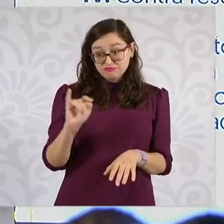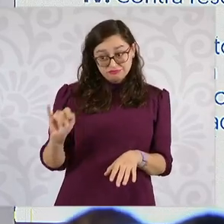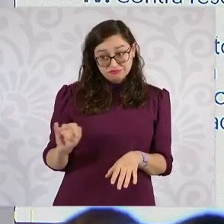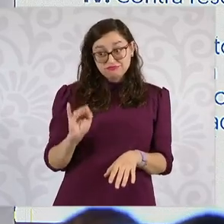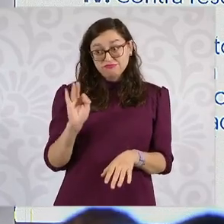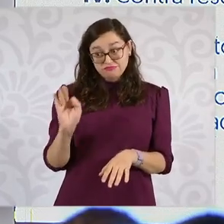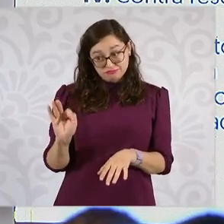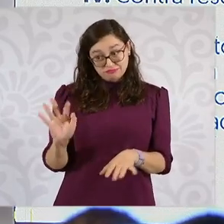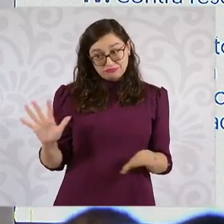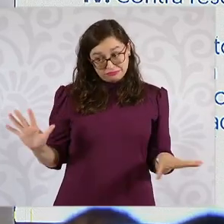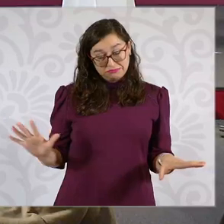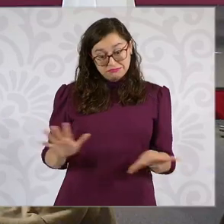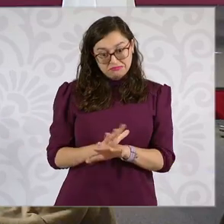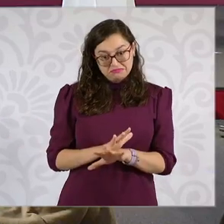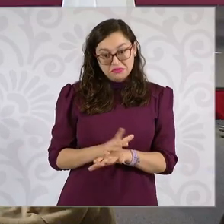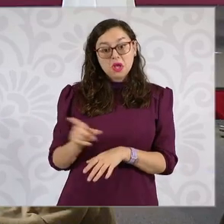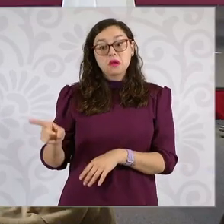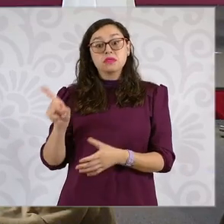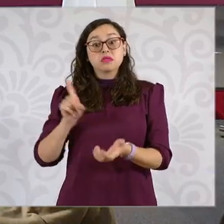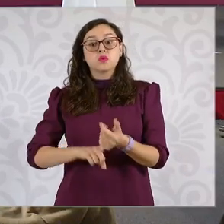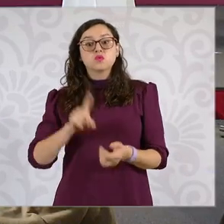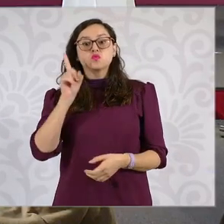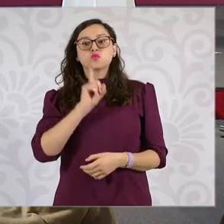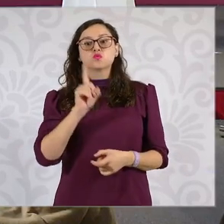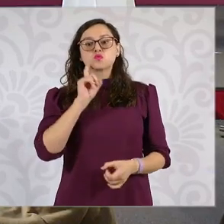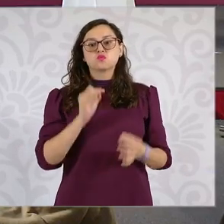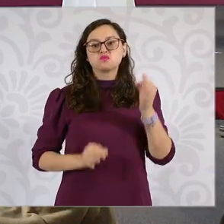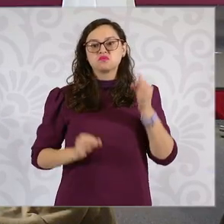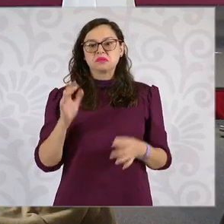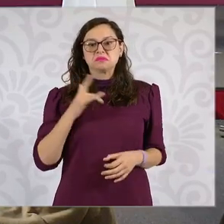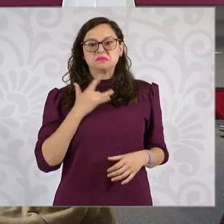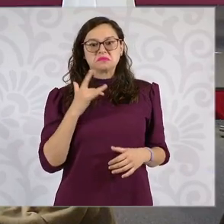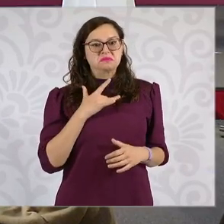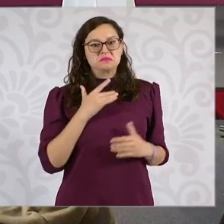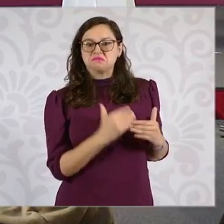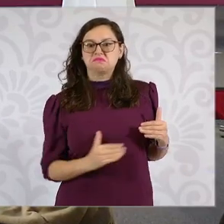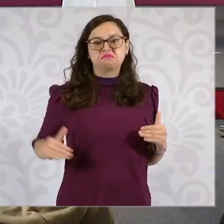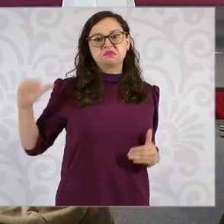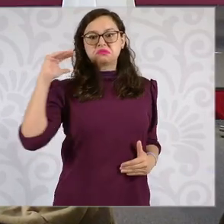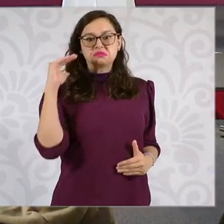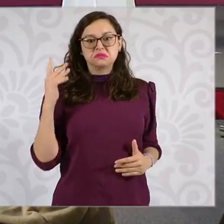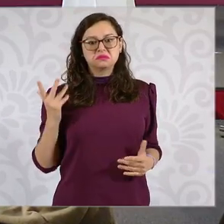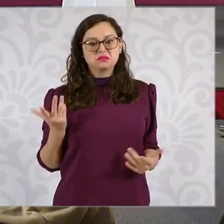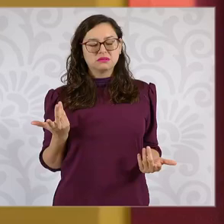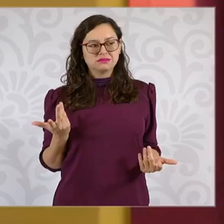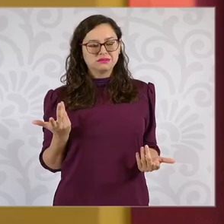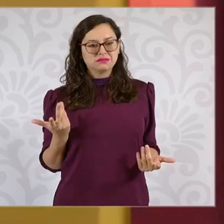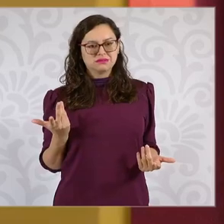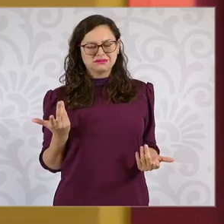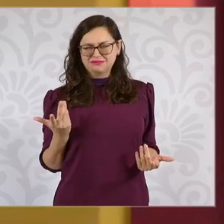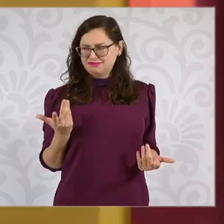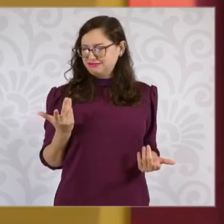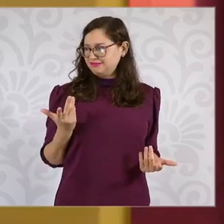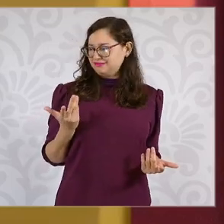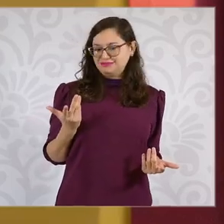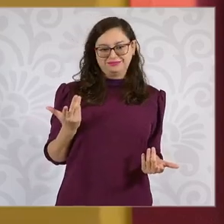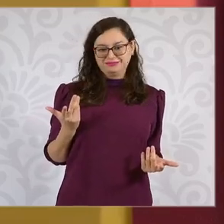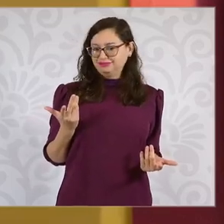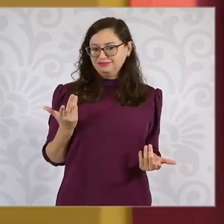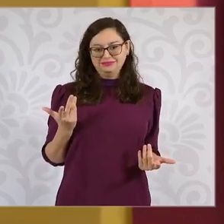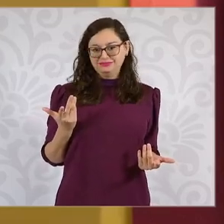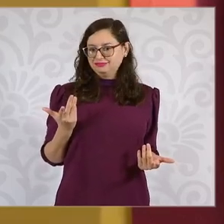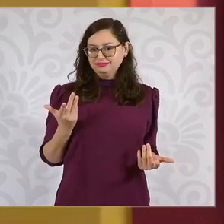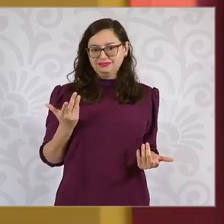Y una jueza acepta un juicio de amparo y emite una